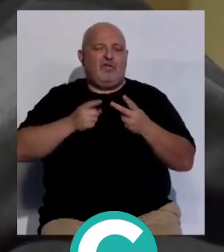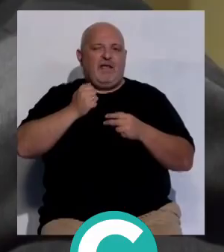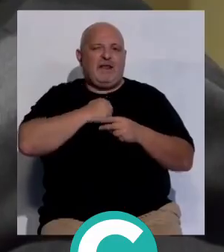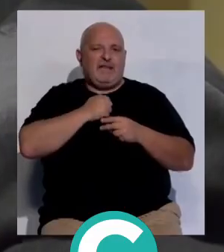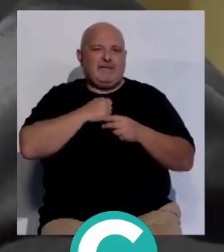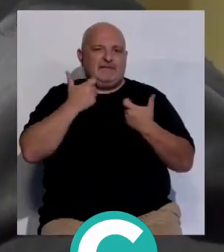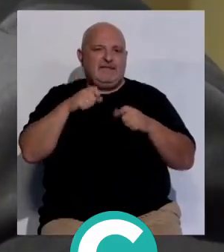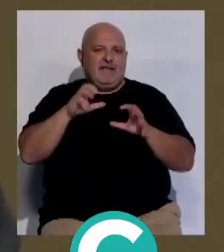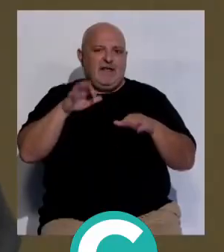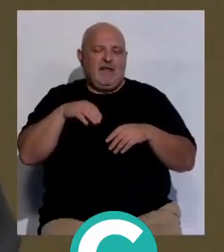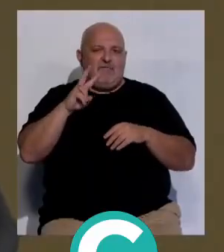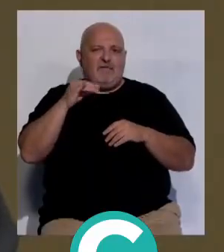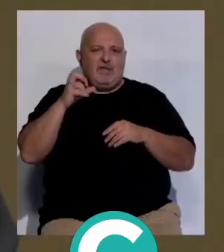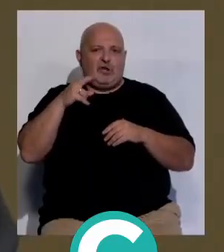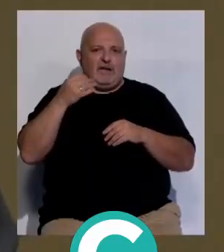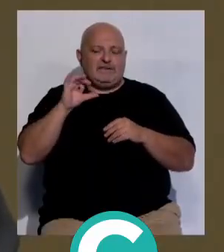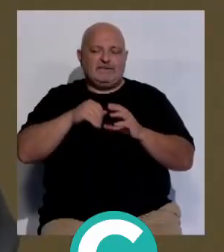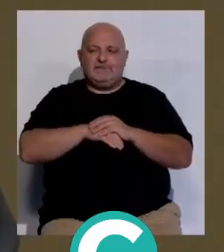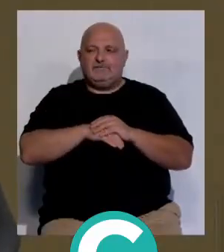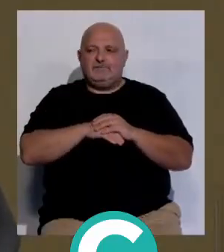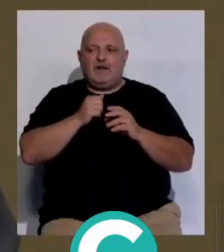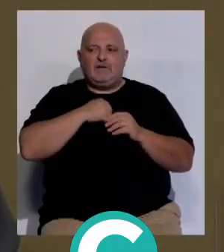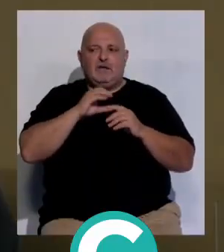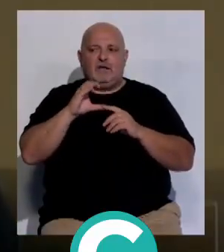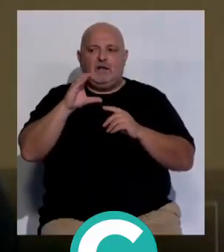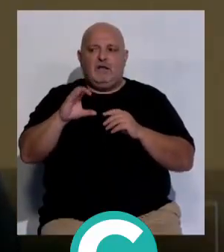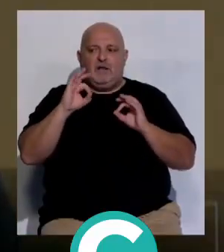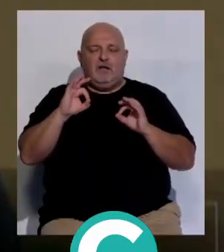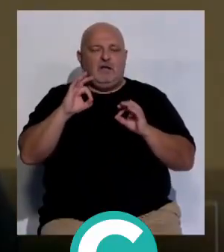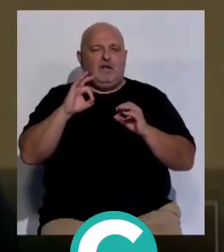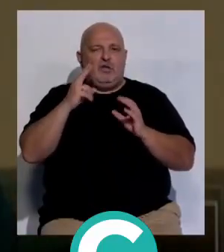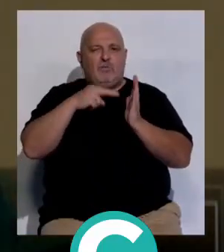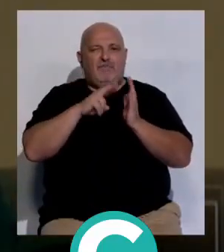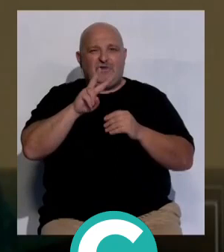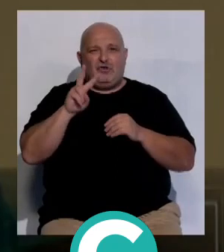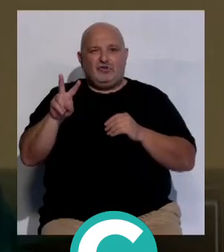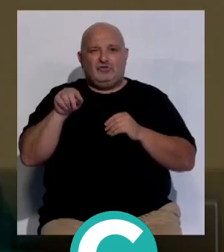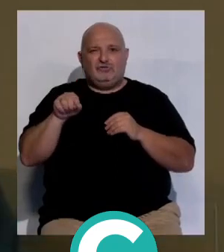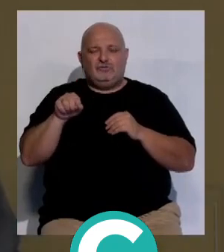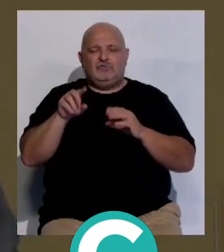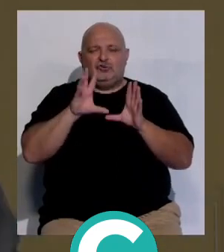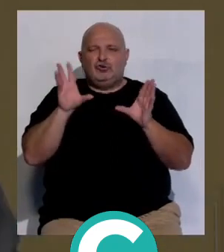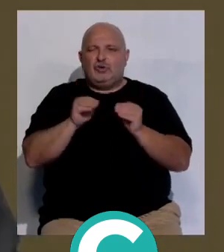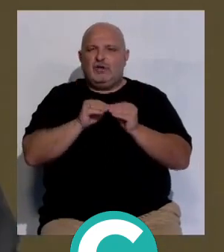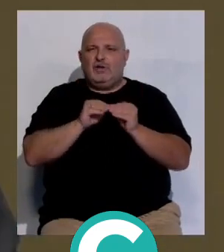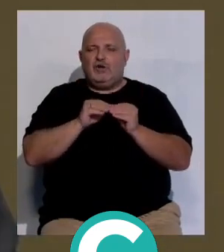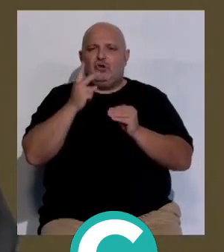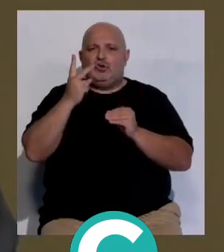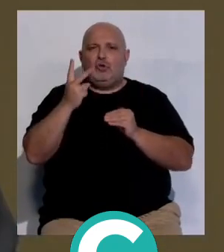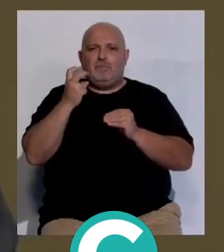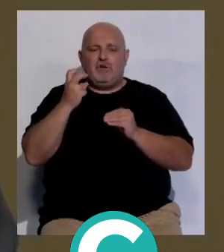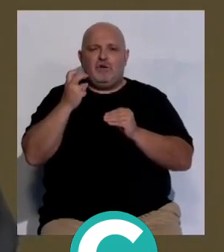Caritas Diocesana de Cádiz Vicente Hortels Caritas invirtió en el año 2022 un total de 2